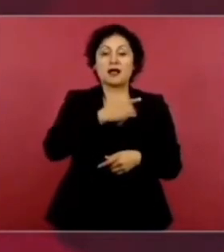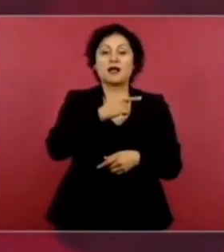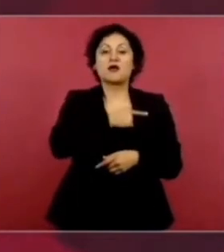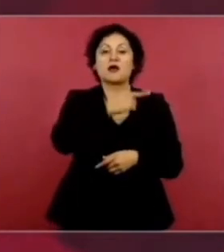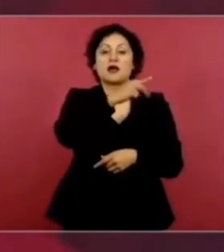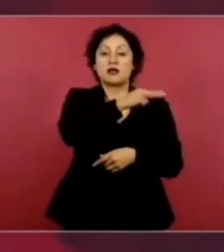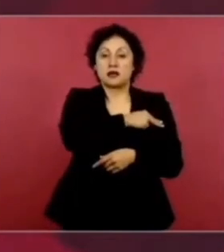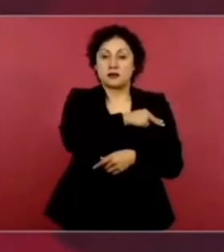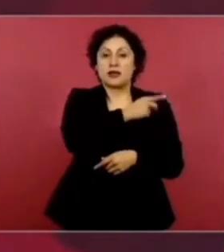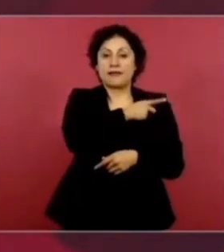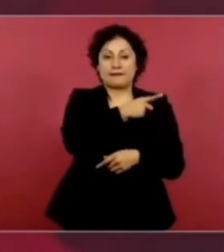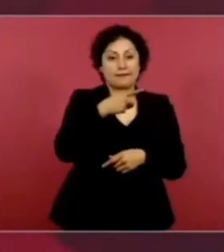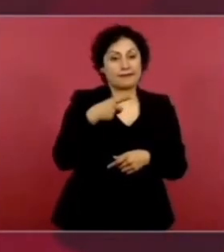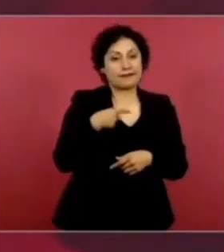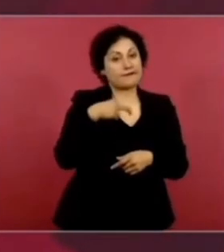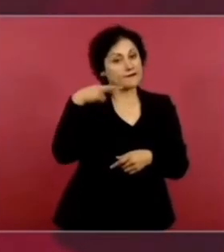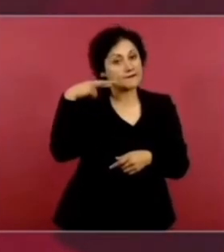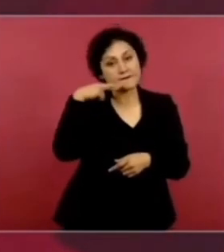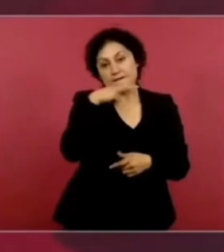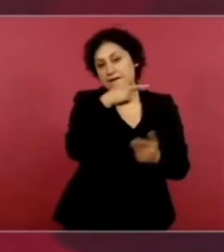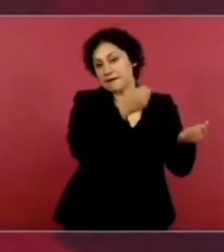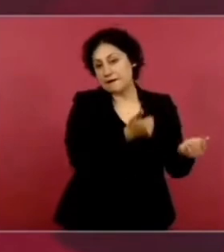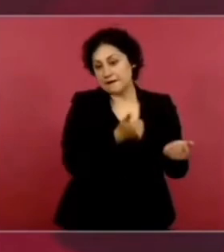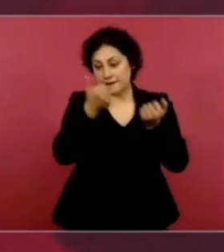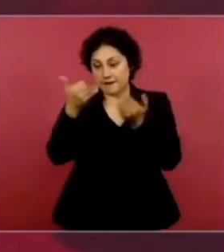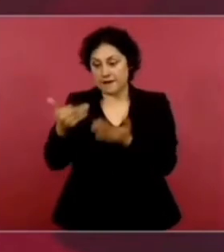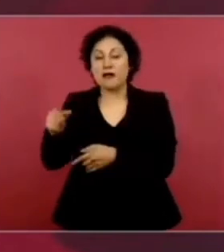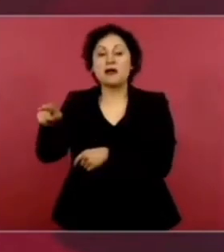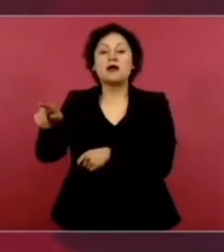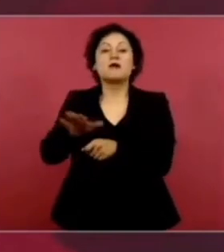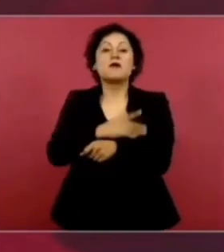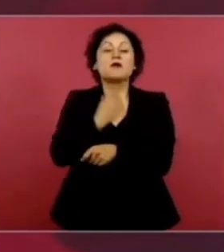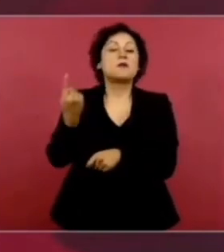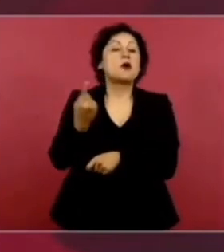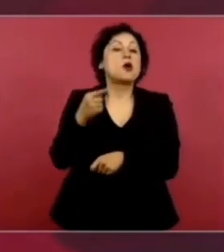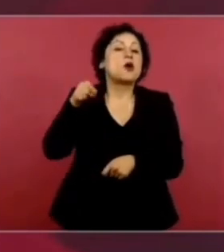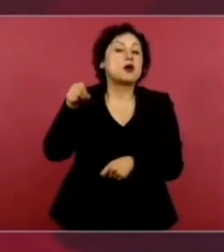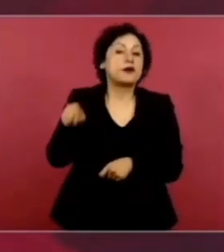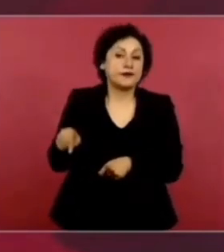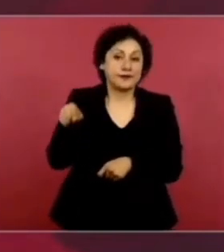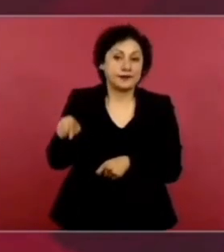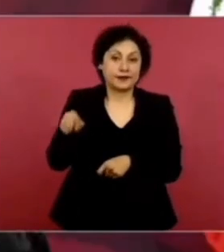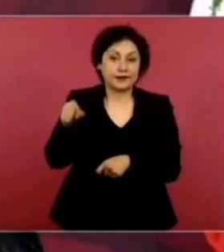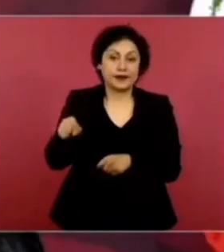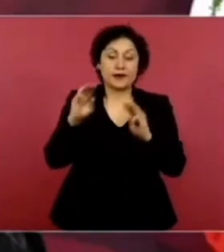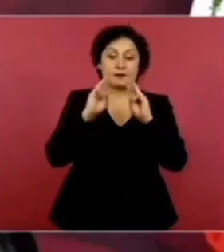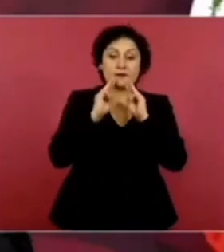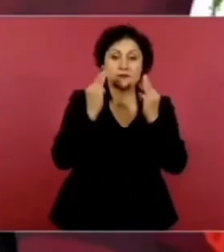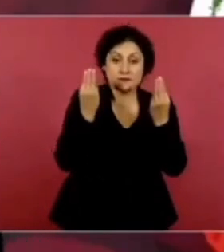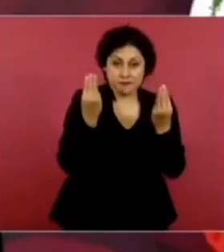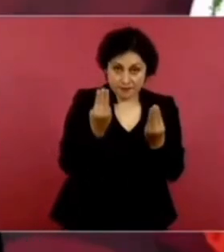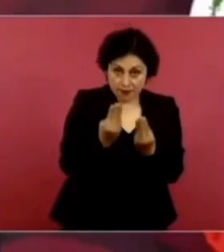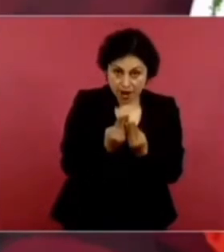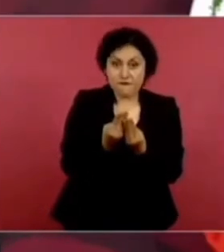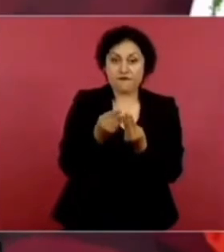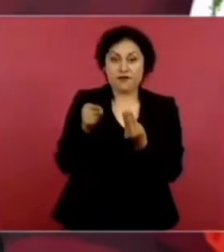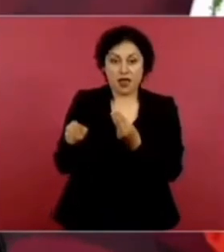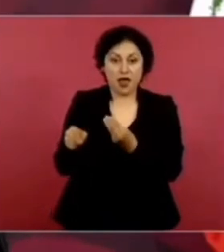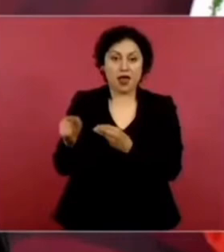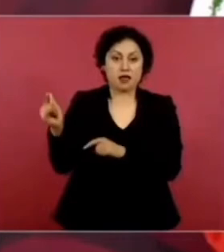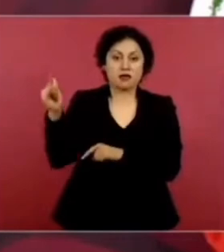Los. De las bandas. Con apoyo. De. Algunos.